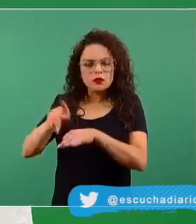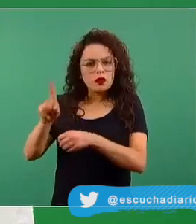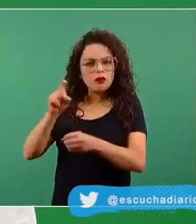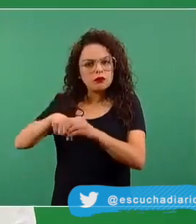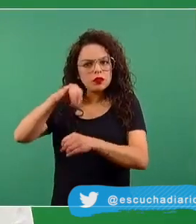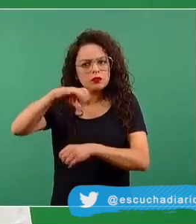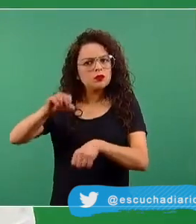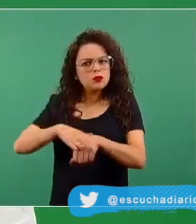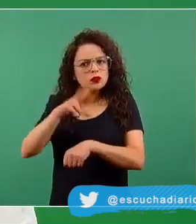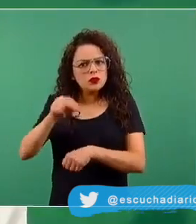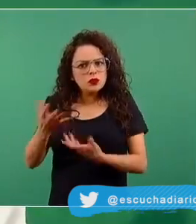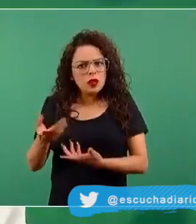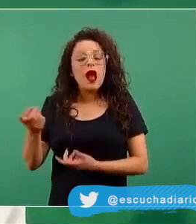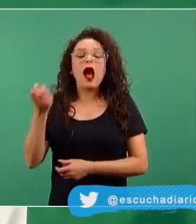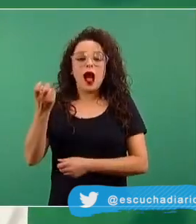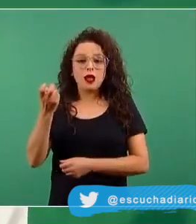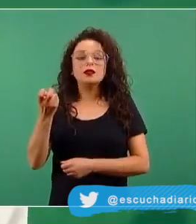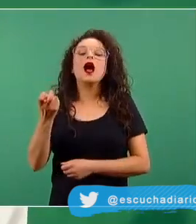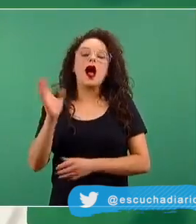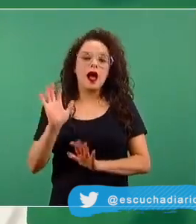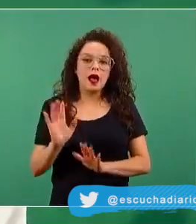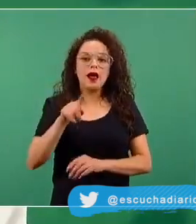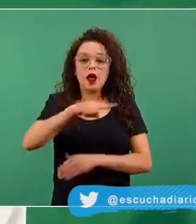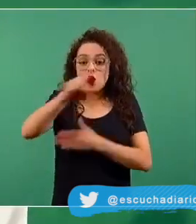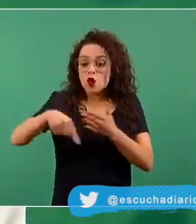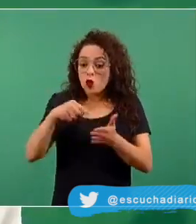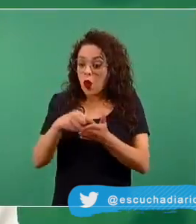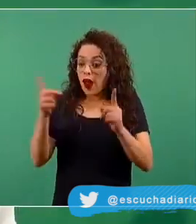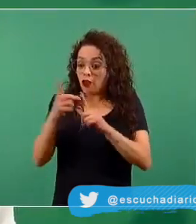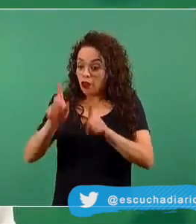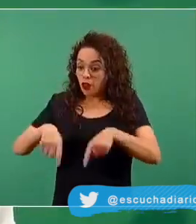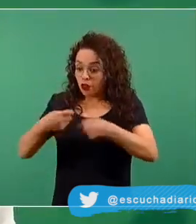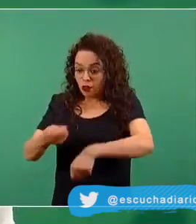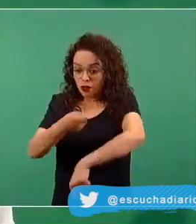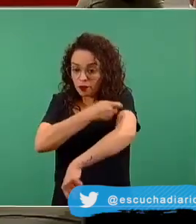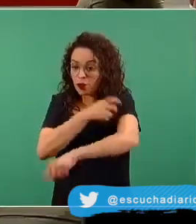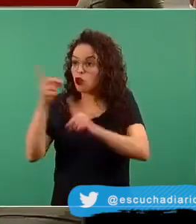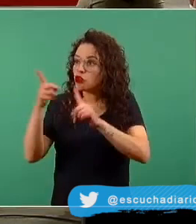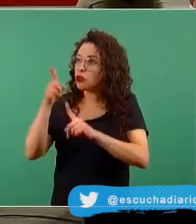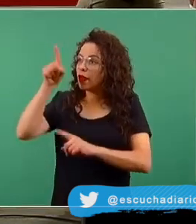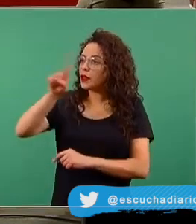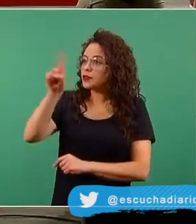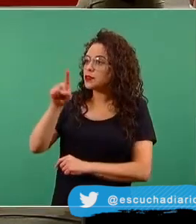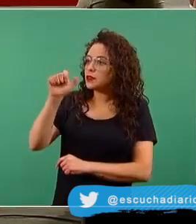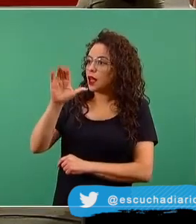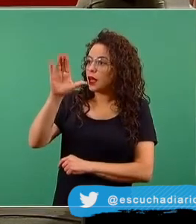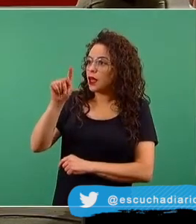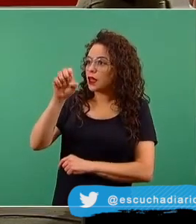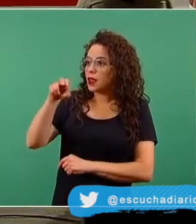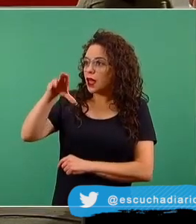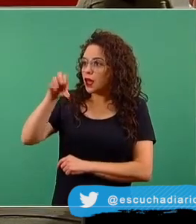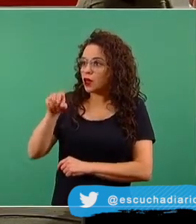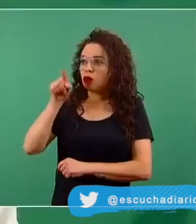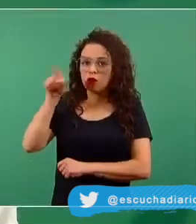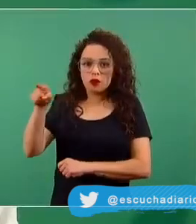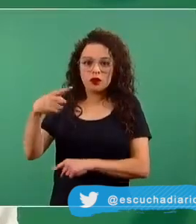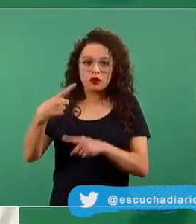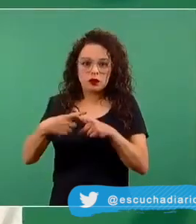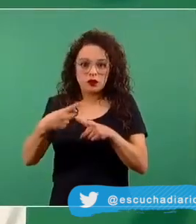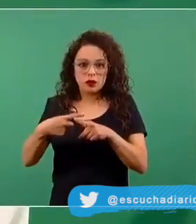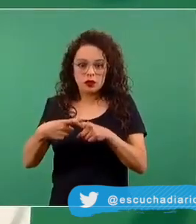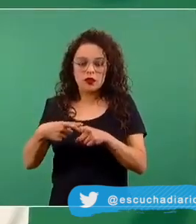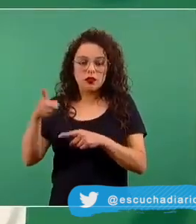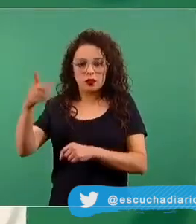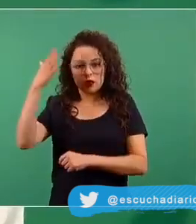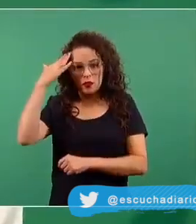Social? Porque la operación del centro de vacunación en la unidad Zacatenco lo estaba conduciendo el